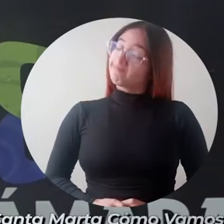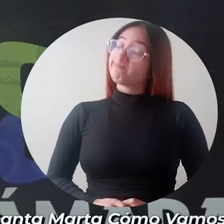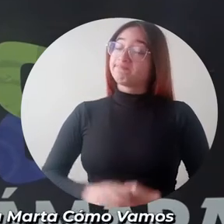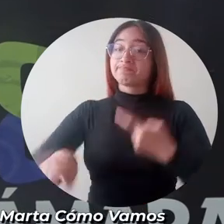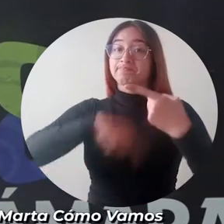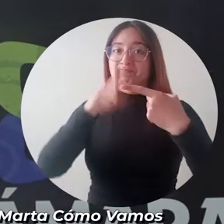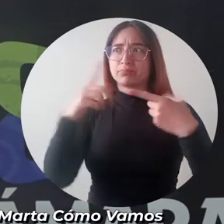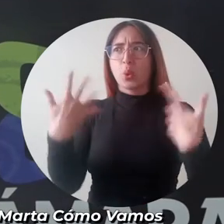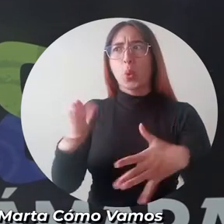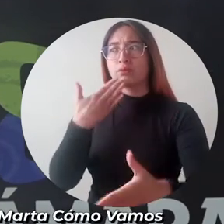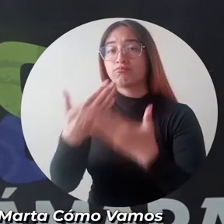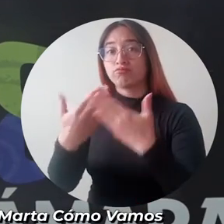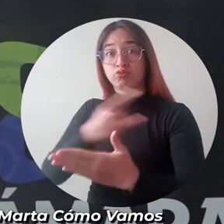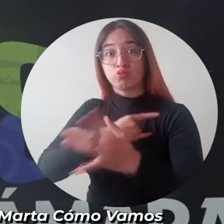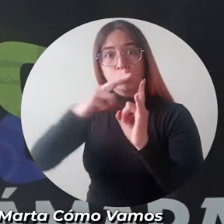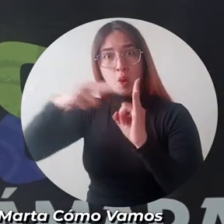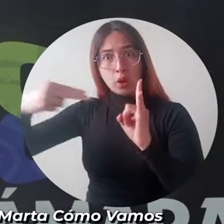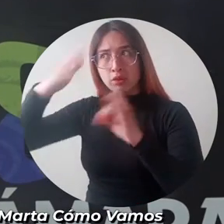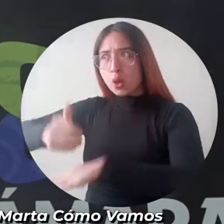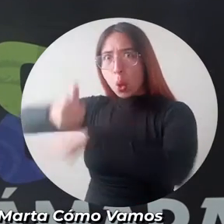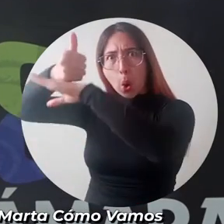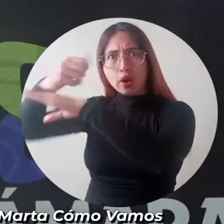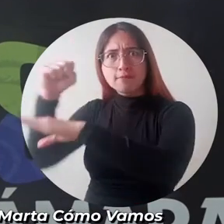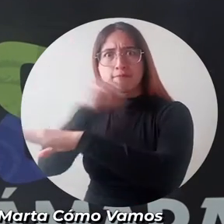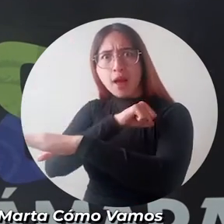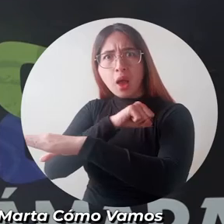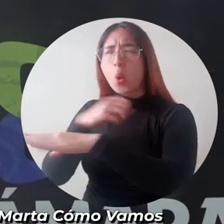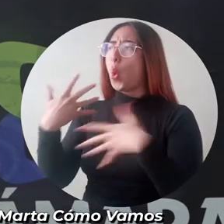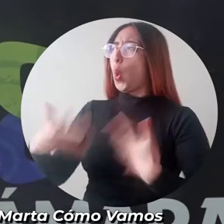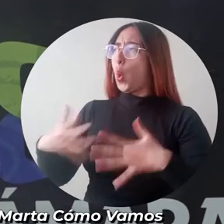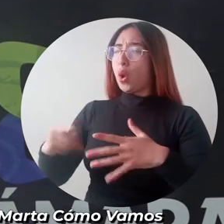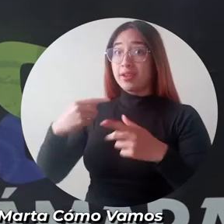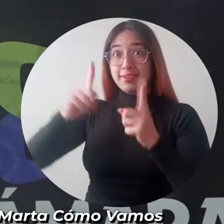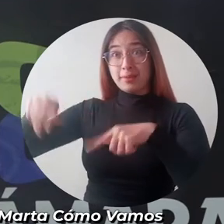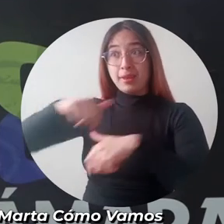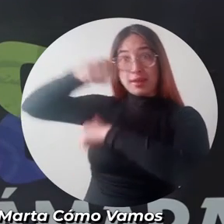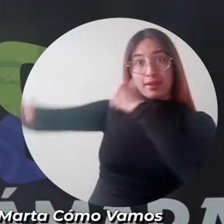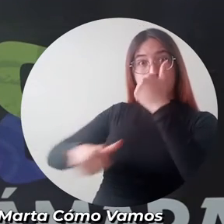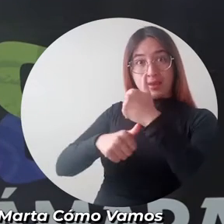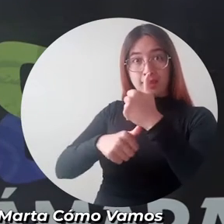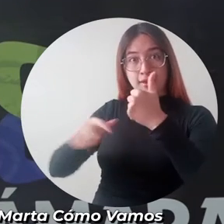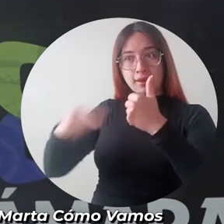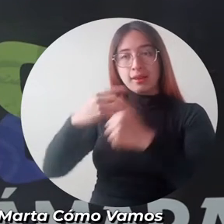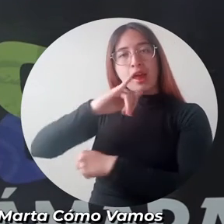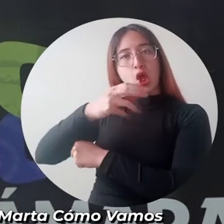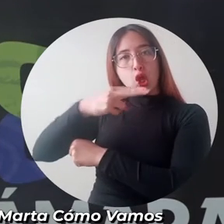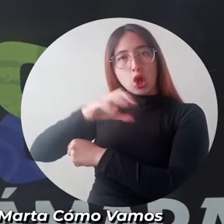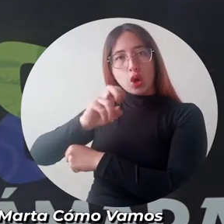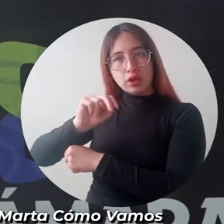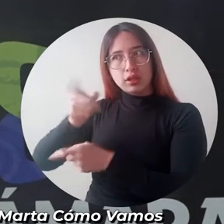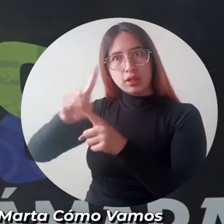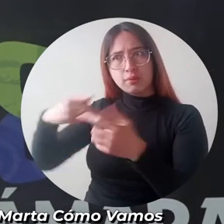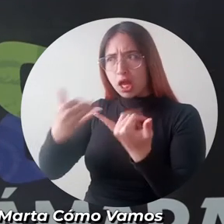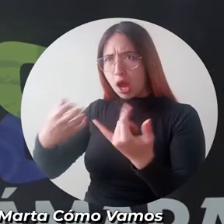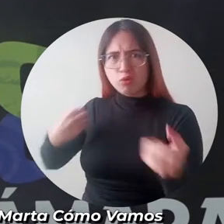Bueno, primero agradecer a la Universidad del Magdalena, en cabeza de su rector Pablo Vera, de su vicerector de extensión, el profesor John Taborda, por todo el apoyo